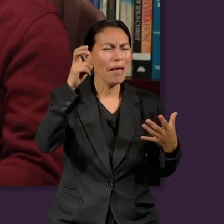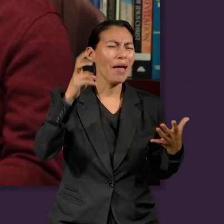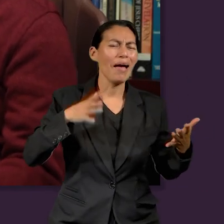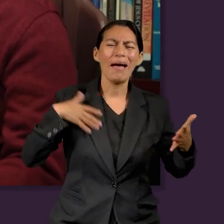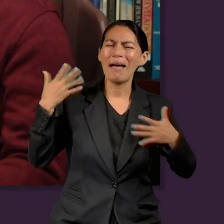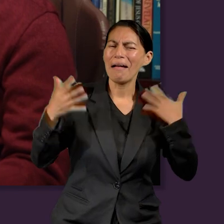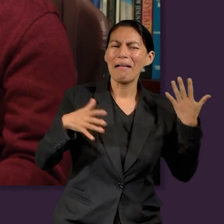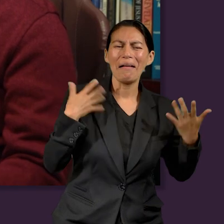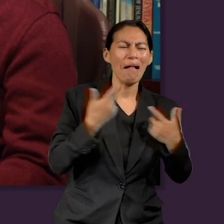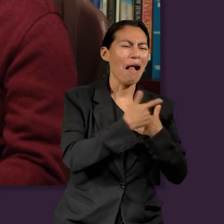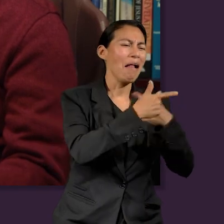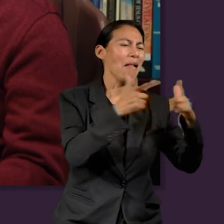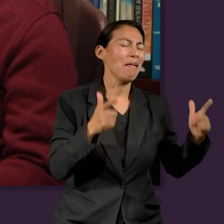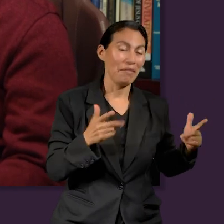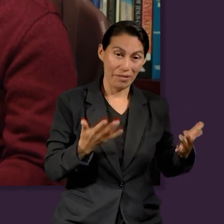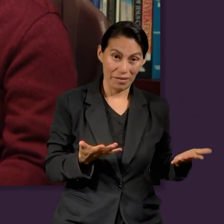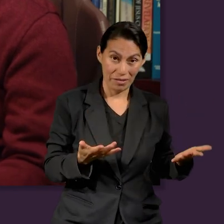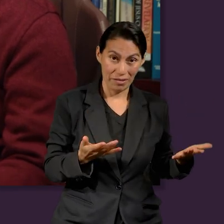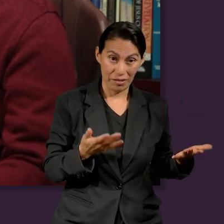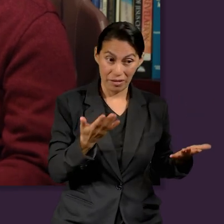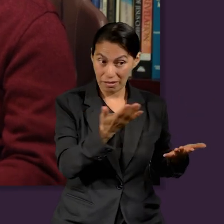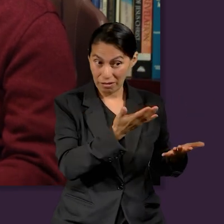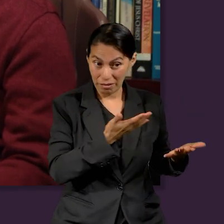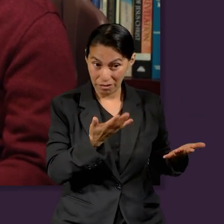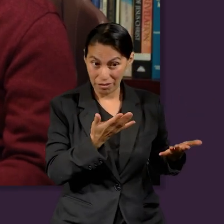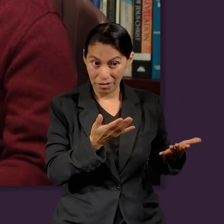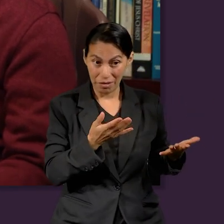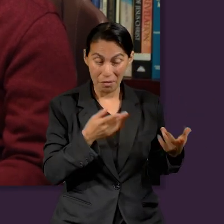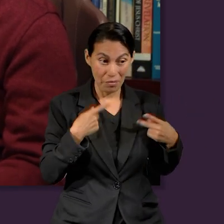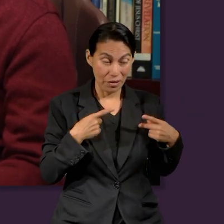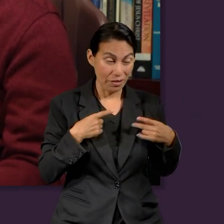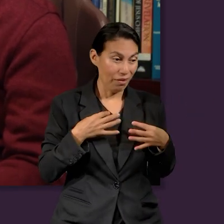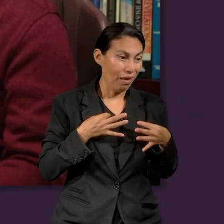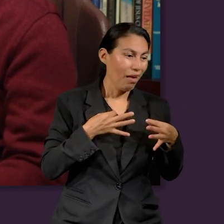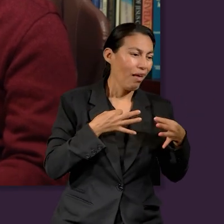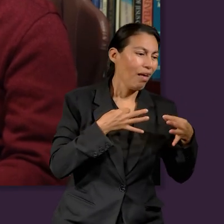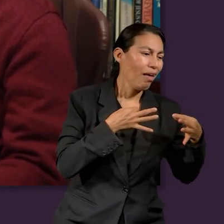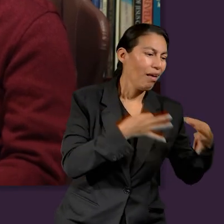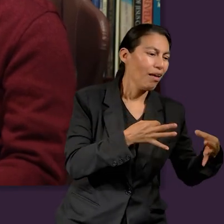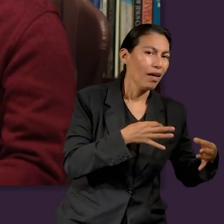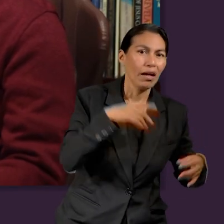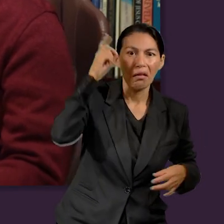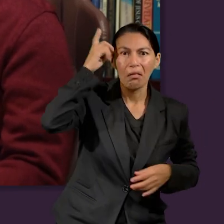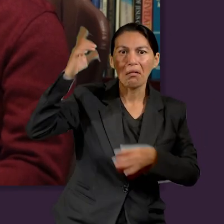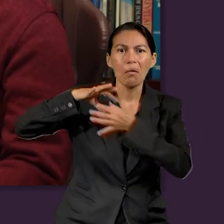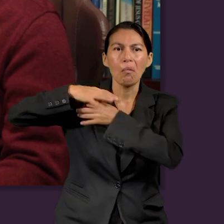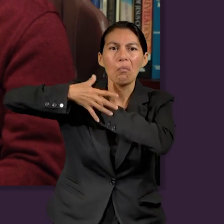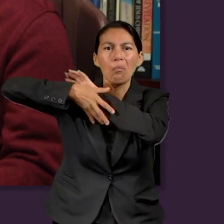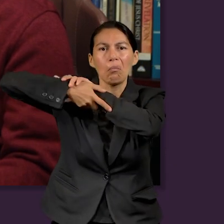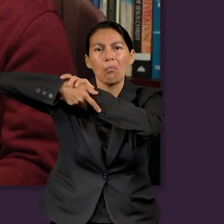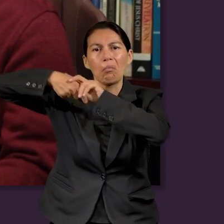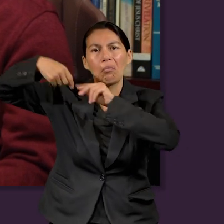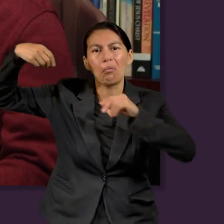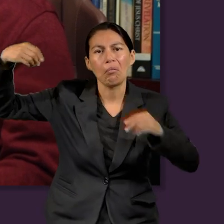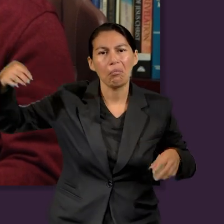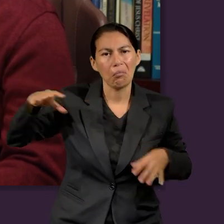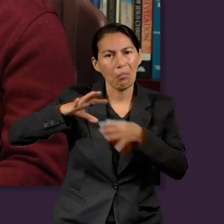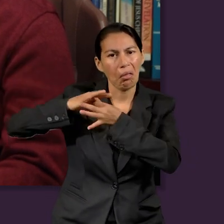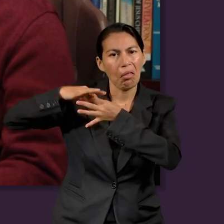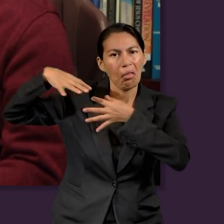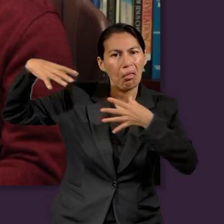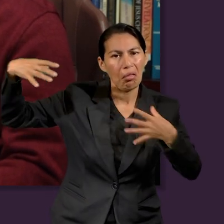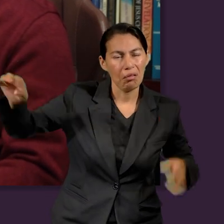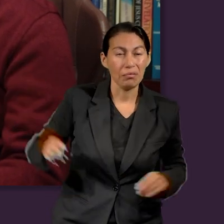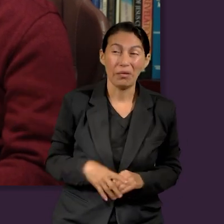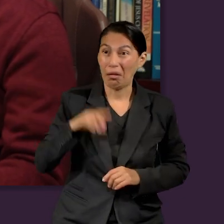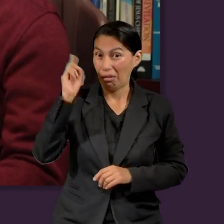viajar. Y en ese ambiente, todo esto atrae, distrae la mente de Dios, la gente se pervierte, usa sus dones